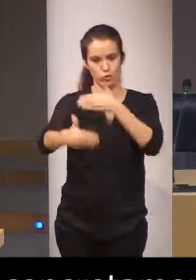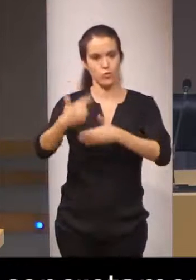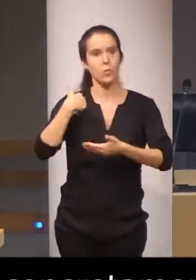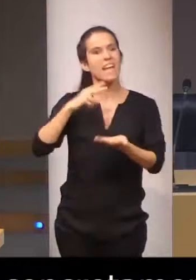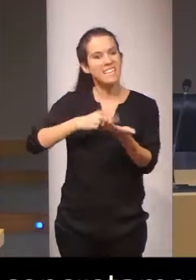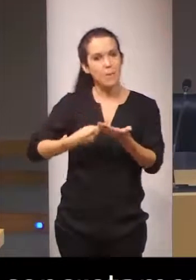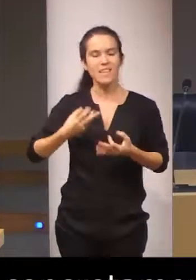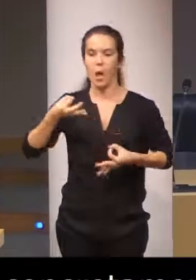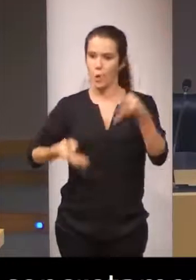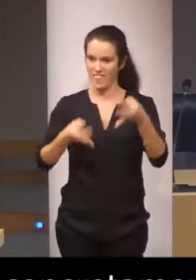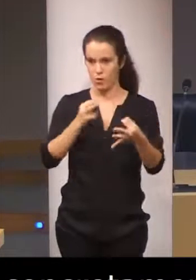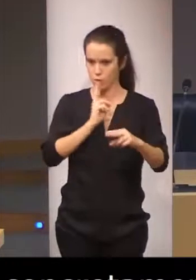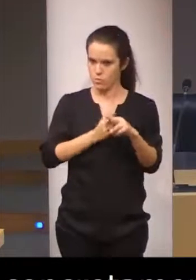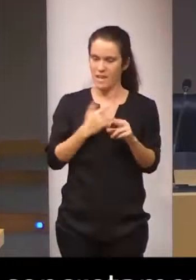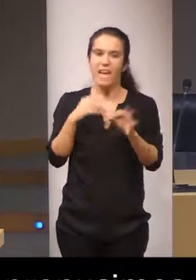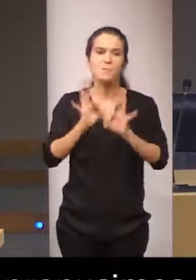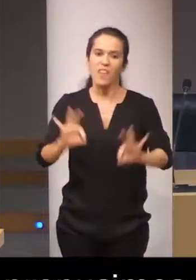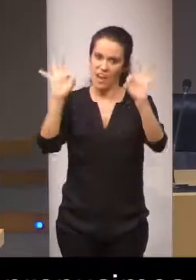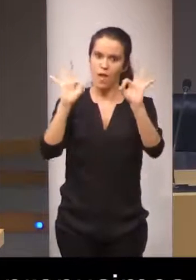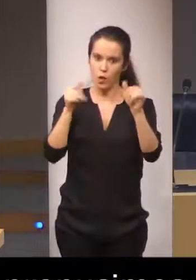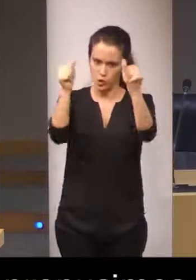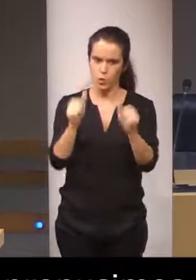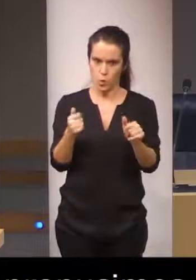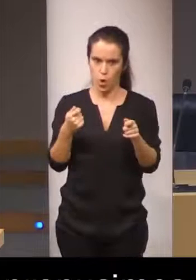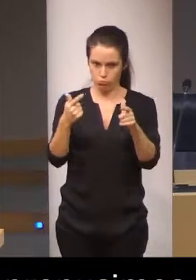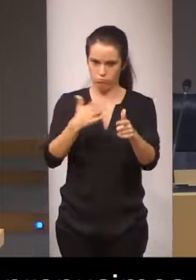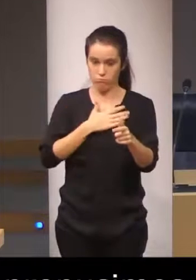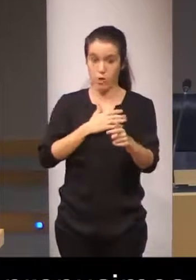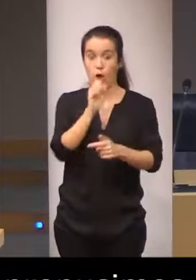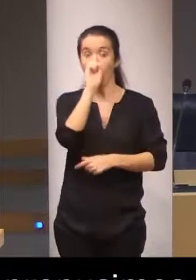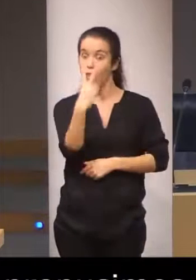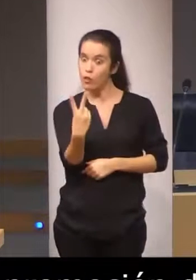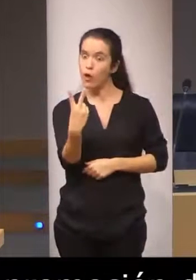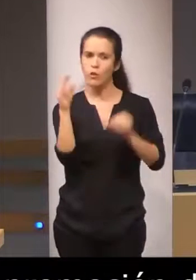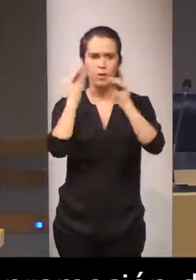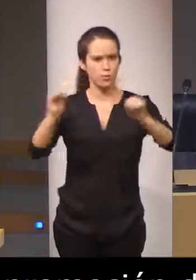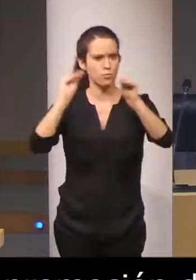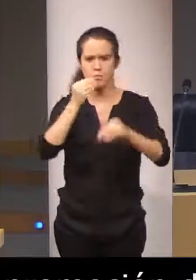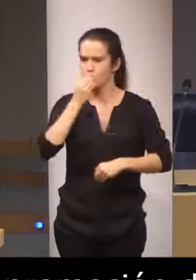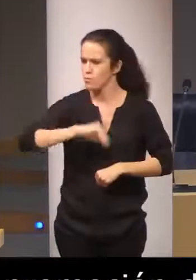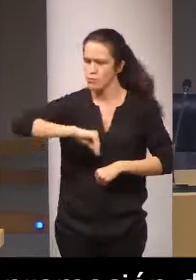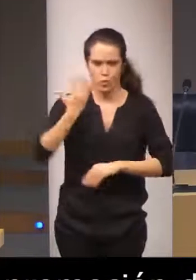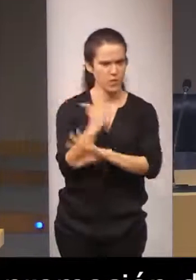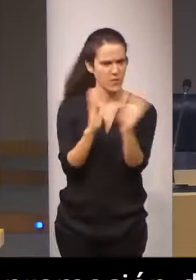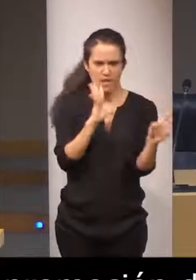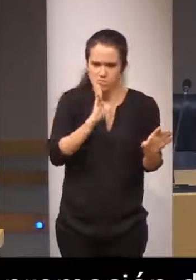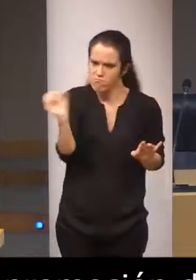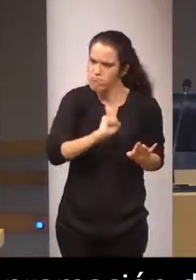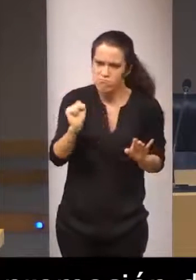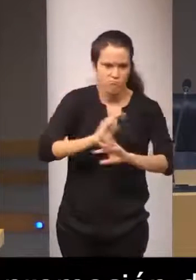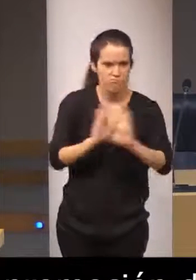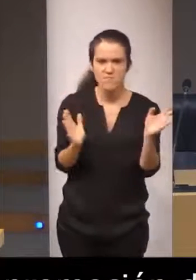jurídico como especialización. Dos promociones que salieron magníficos alumnos